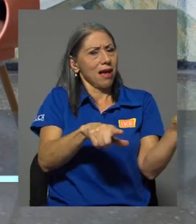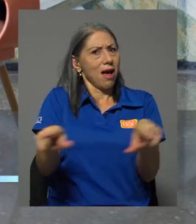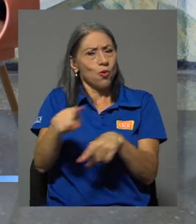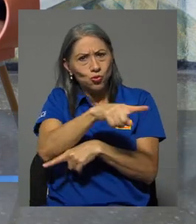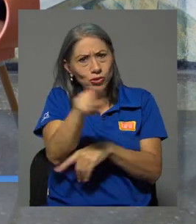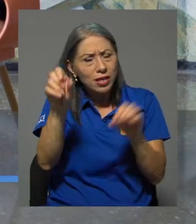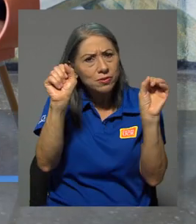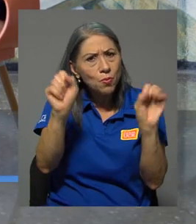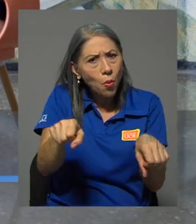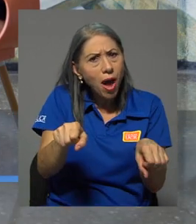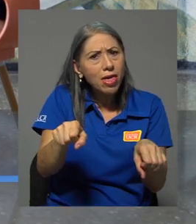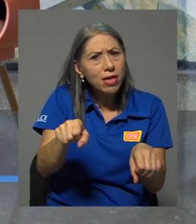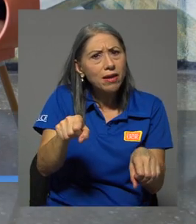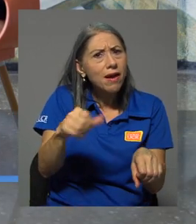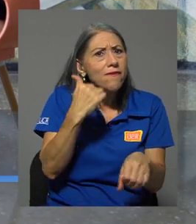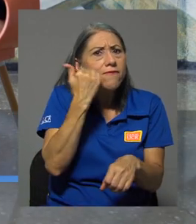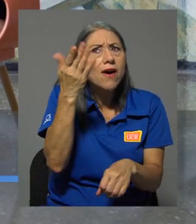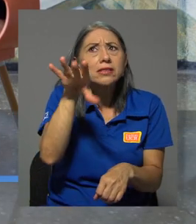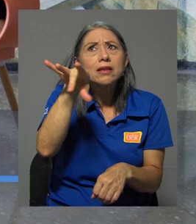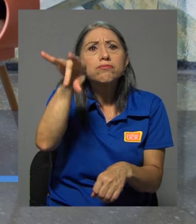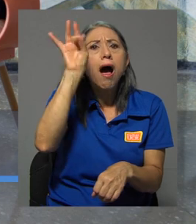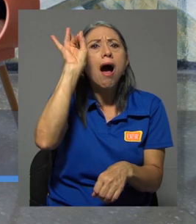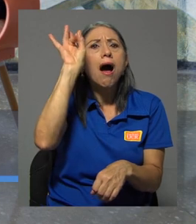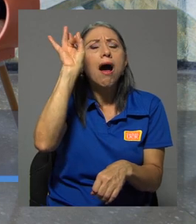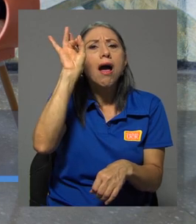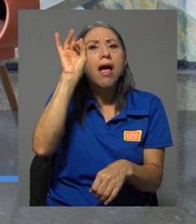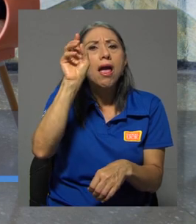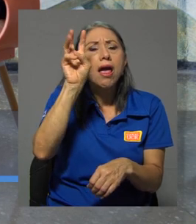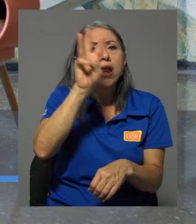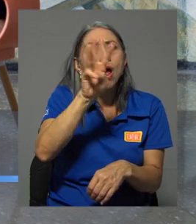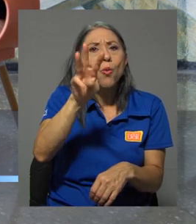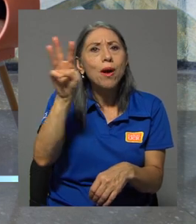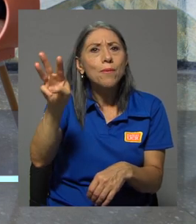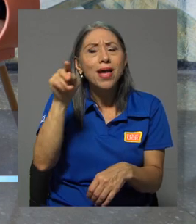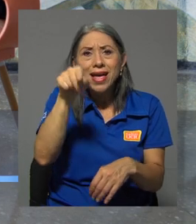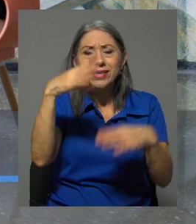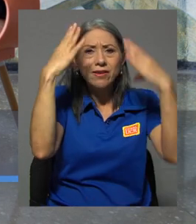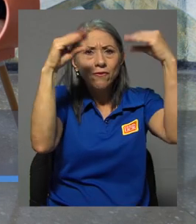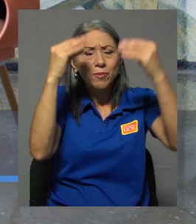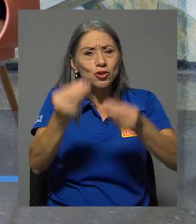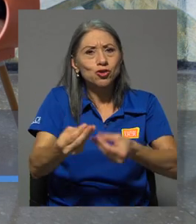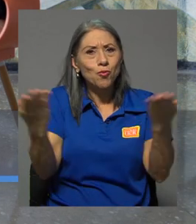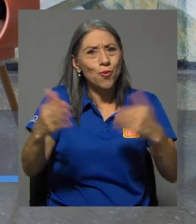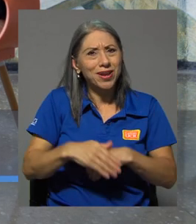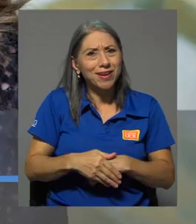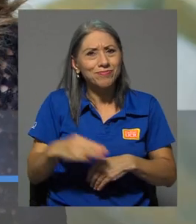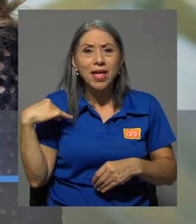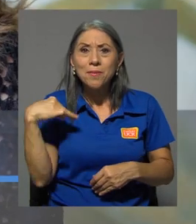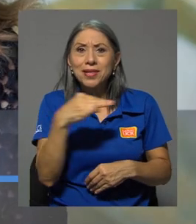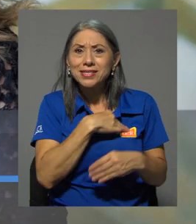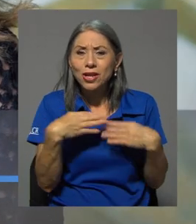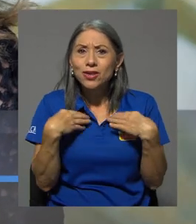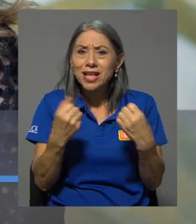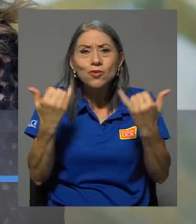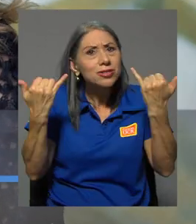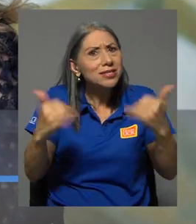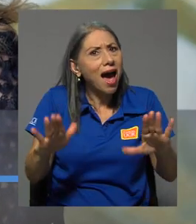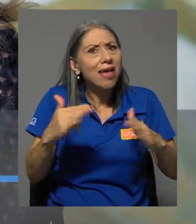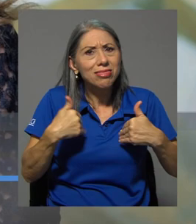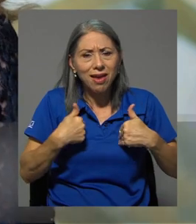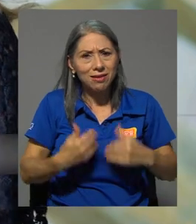encontrar en la web fácilmente, porque es información pública y es información que el Ministerio de Salud ya tiene.